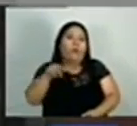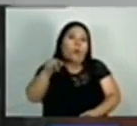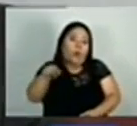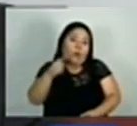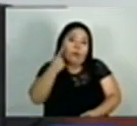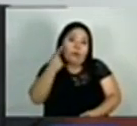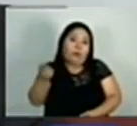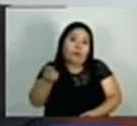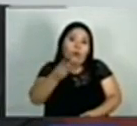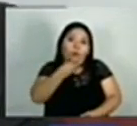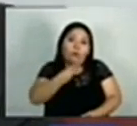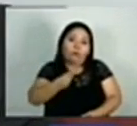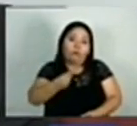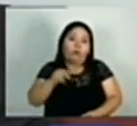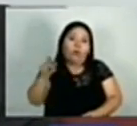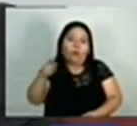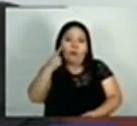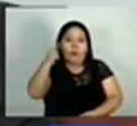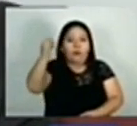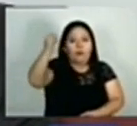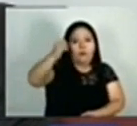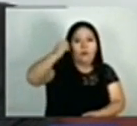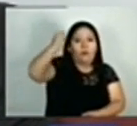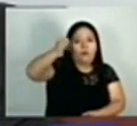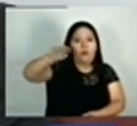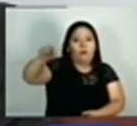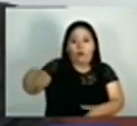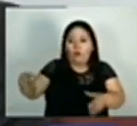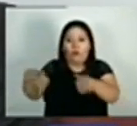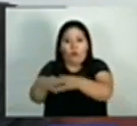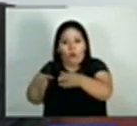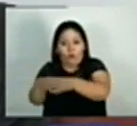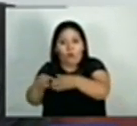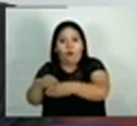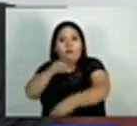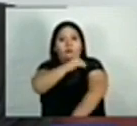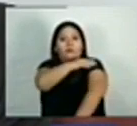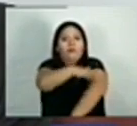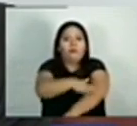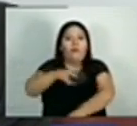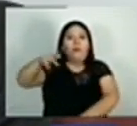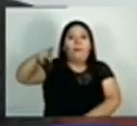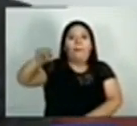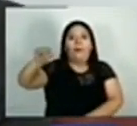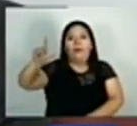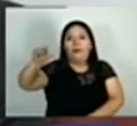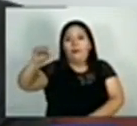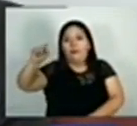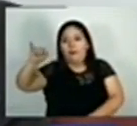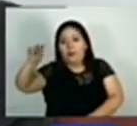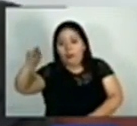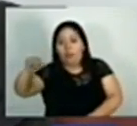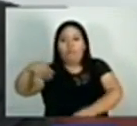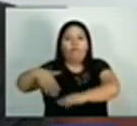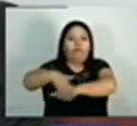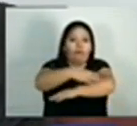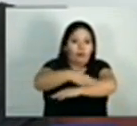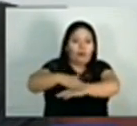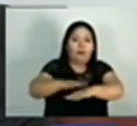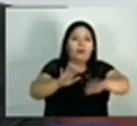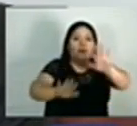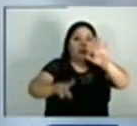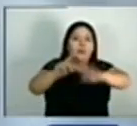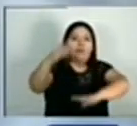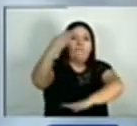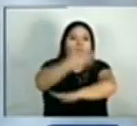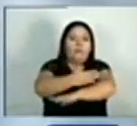viendo la cosa con otra perspectiva, de que los palestinos llevan 75 años bajo ocupación, de que la franja de Gaza lleva 16 años